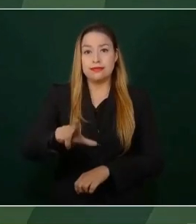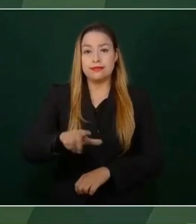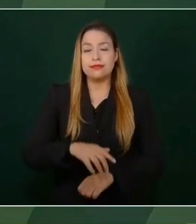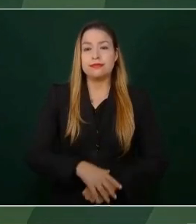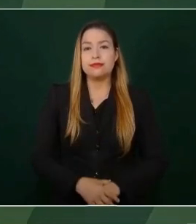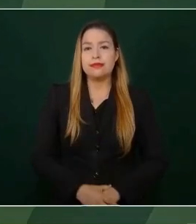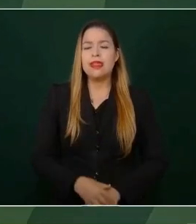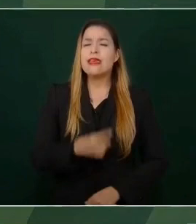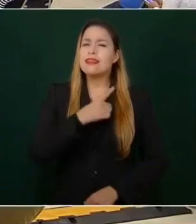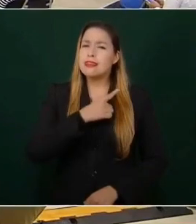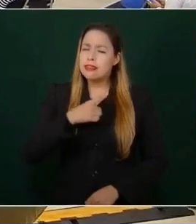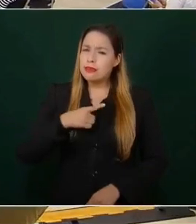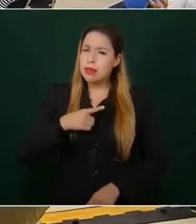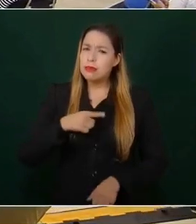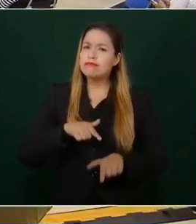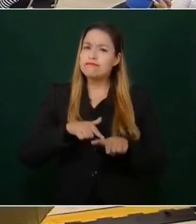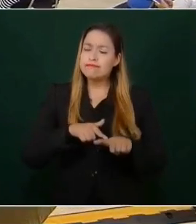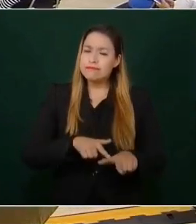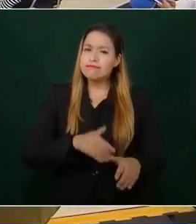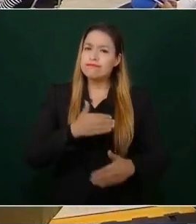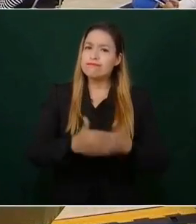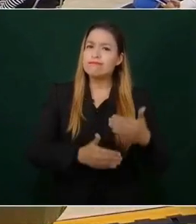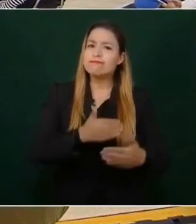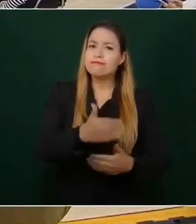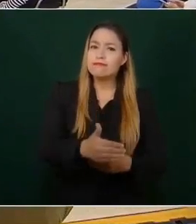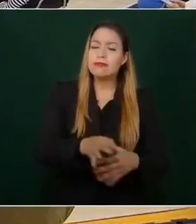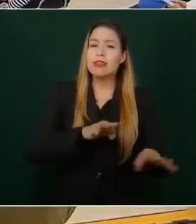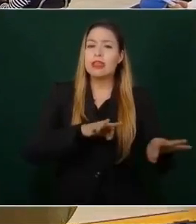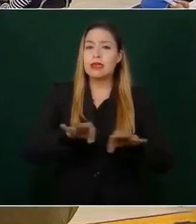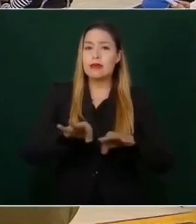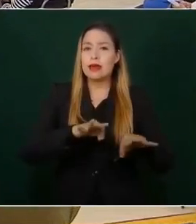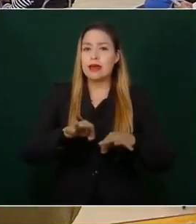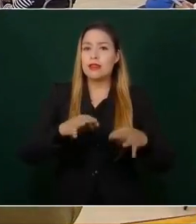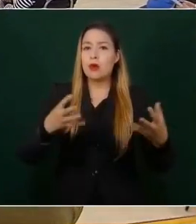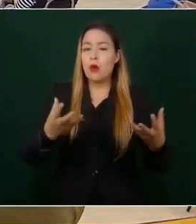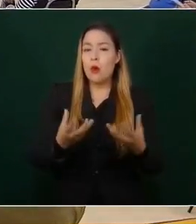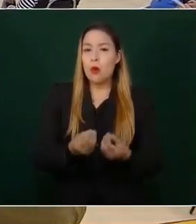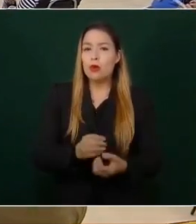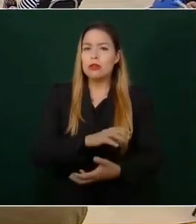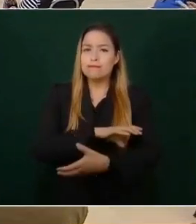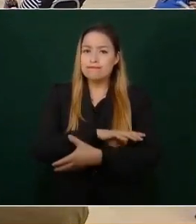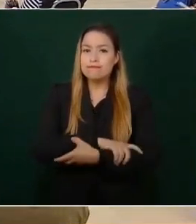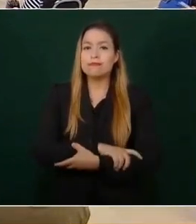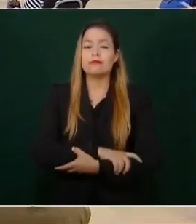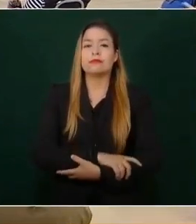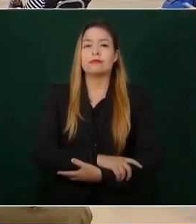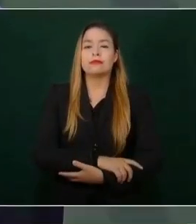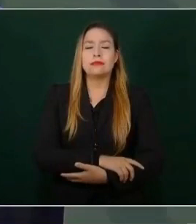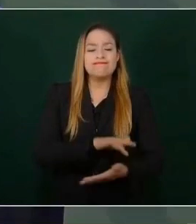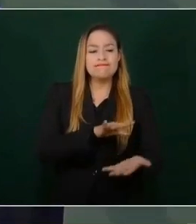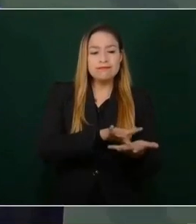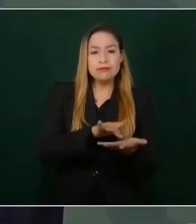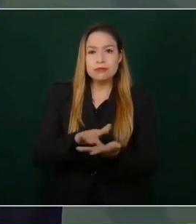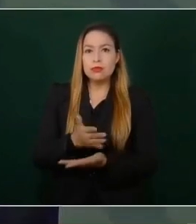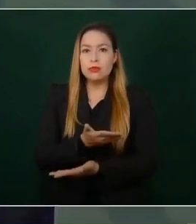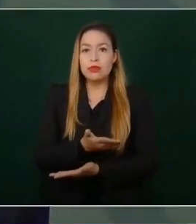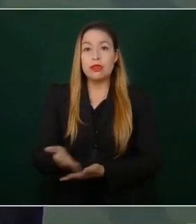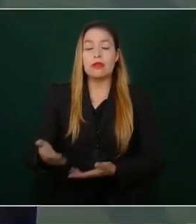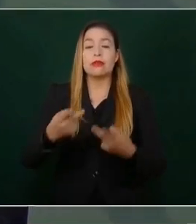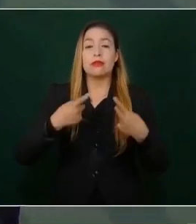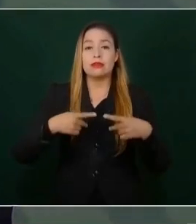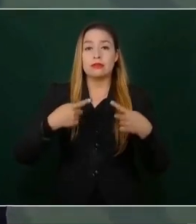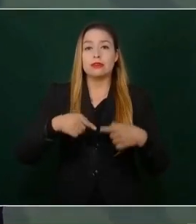trabajar juntos en beneficio de la gente, en beneficio del pueblo.